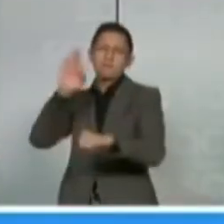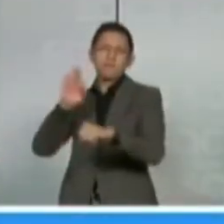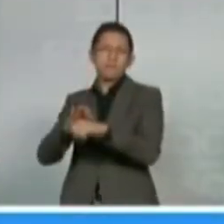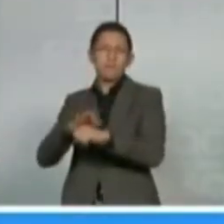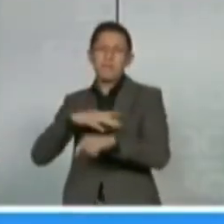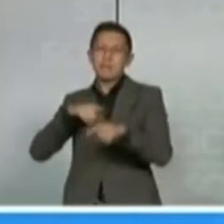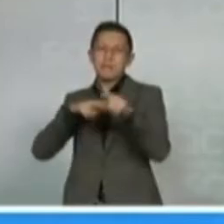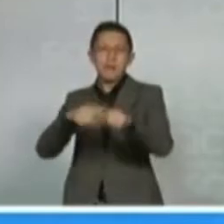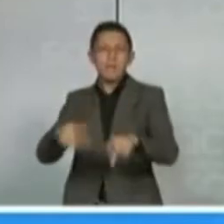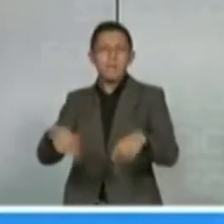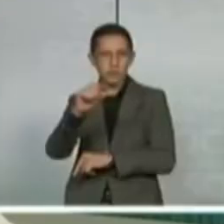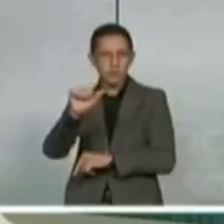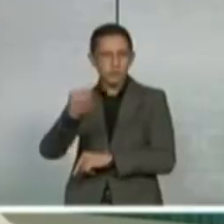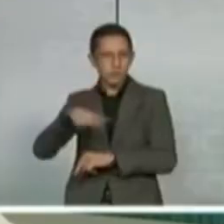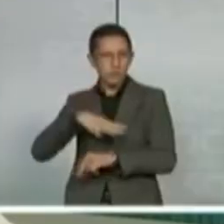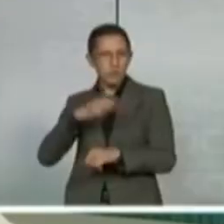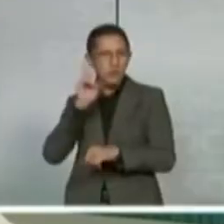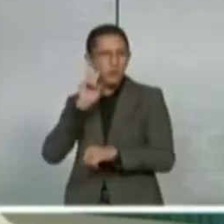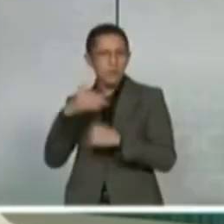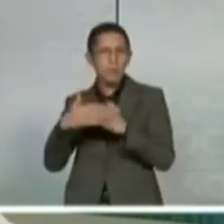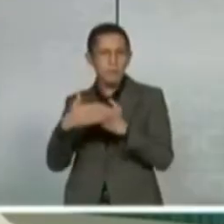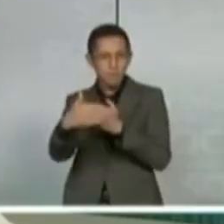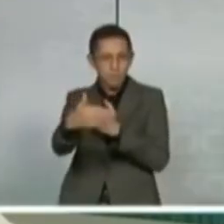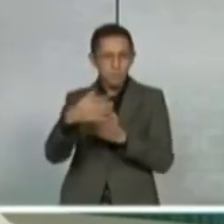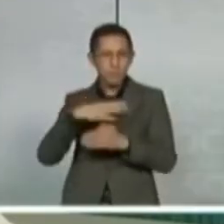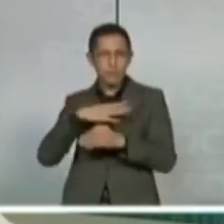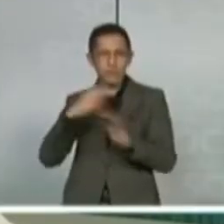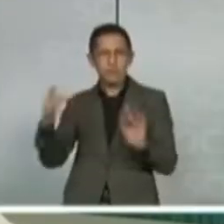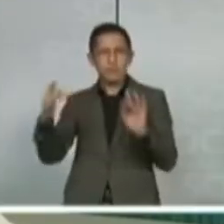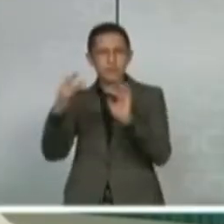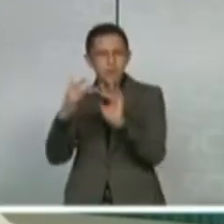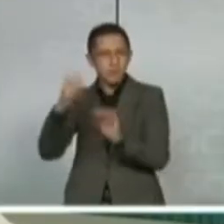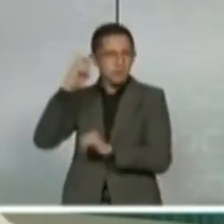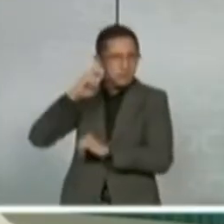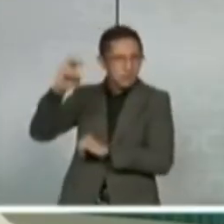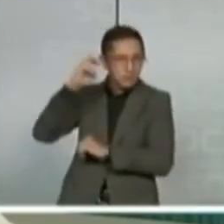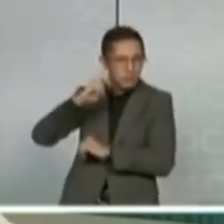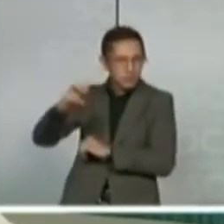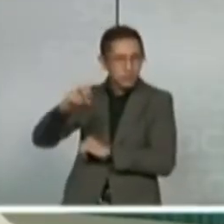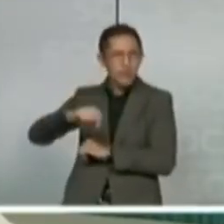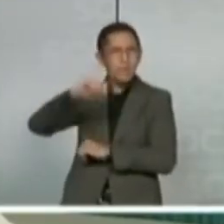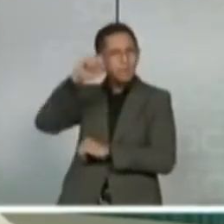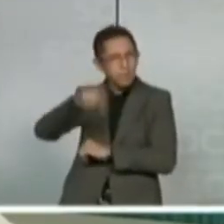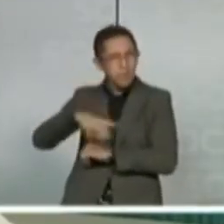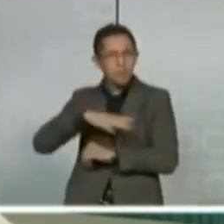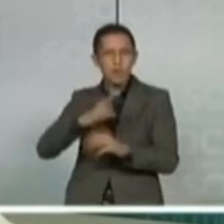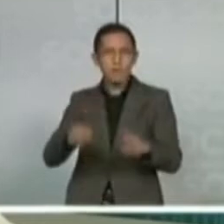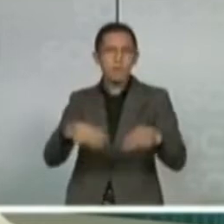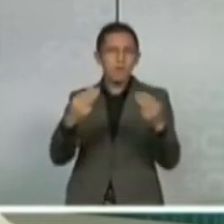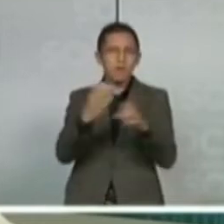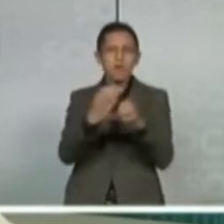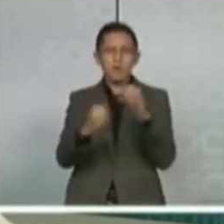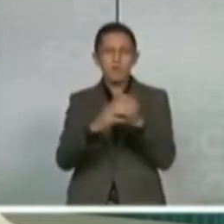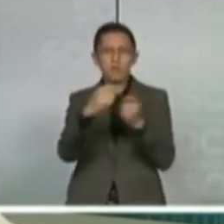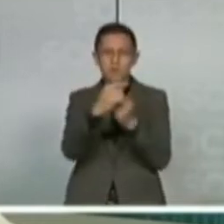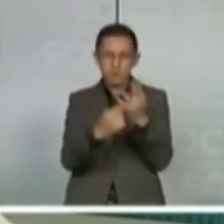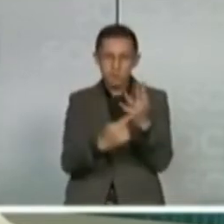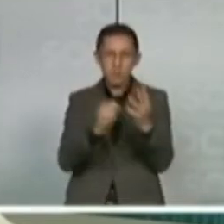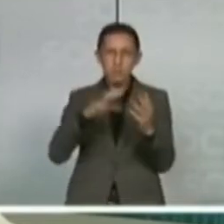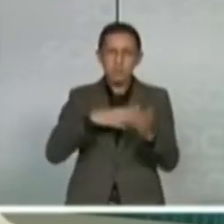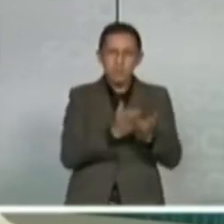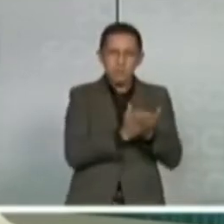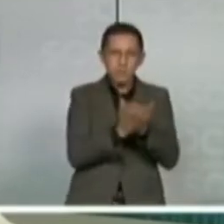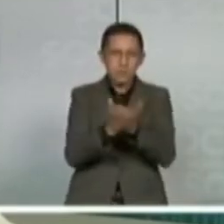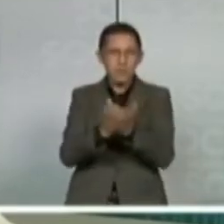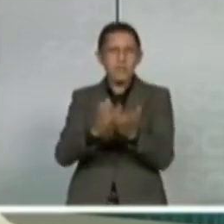comunicación muy importante. La apertura de ese canal permitiría navegación ya sea de carga hacia la zona del puerto de